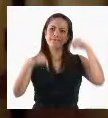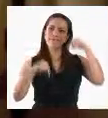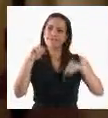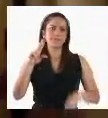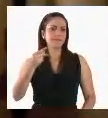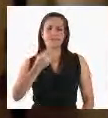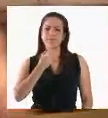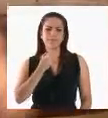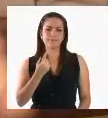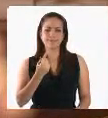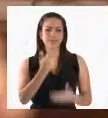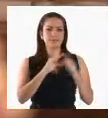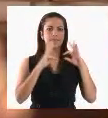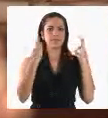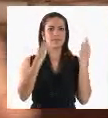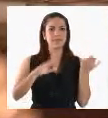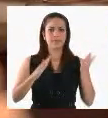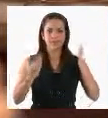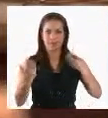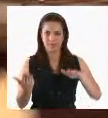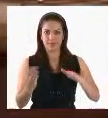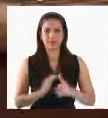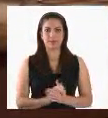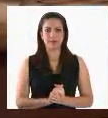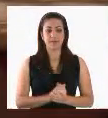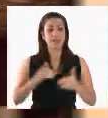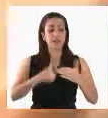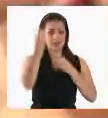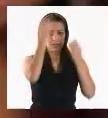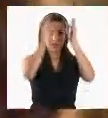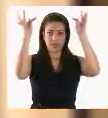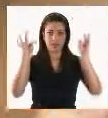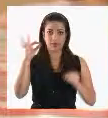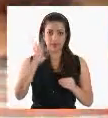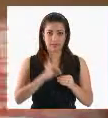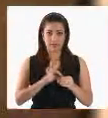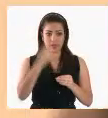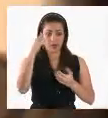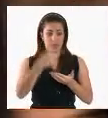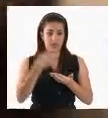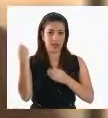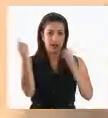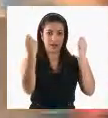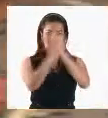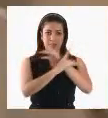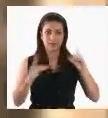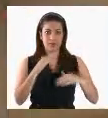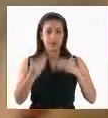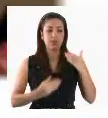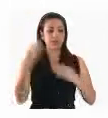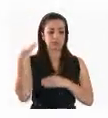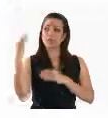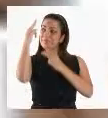alguna condición especial o todavía no declaraste a algún familiar que ya no está? Actualiza tus datos en el Tribunal Electoral, porque en la gran fiesta de la